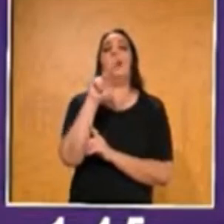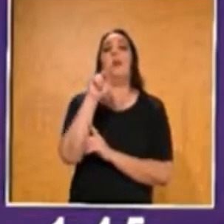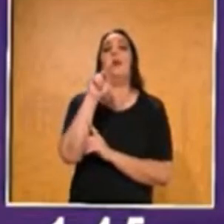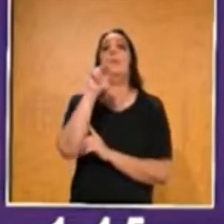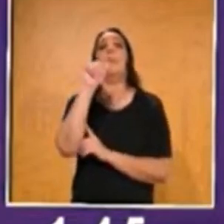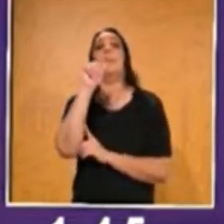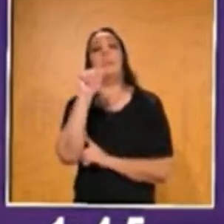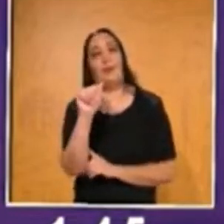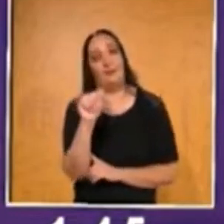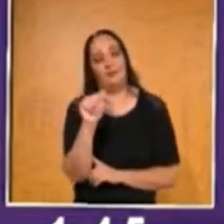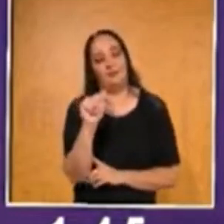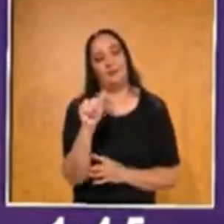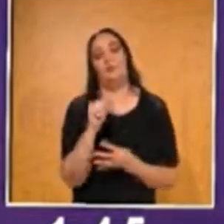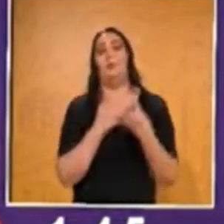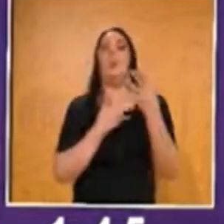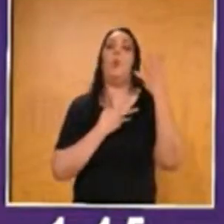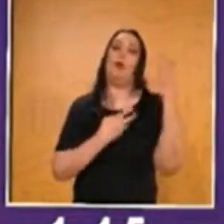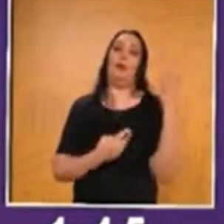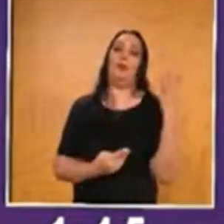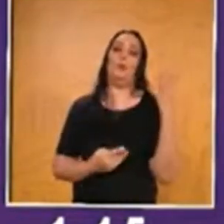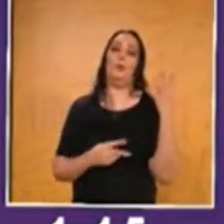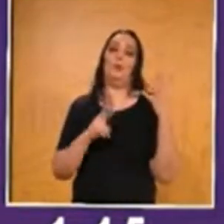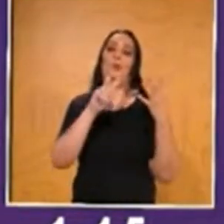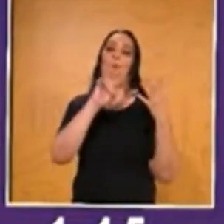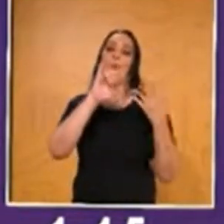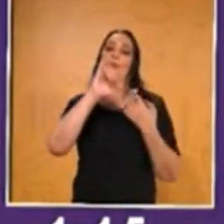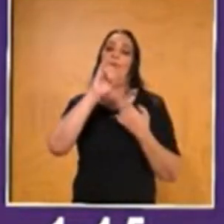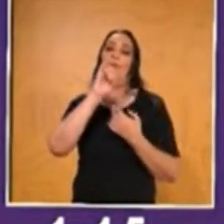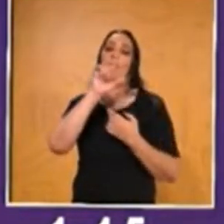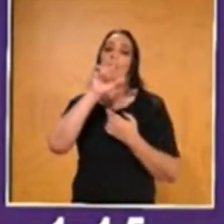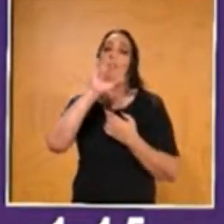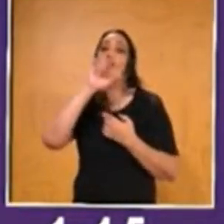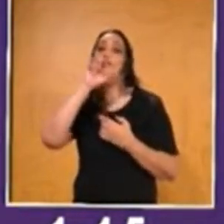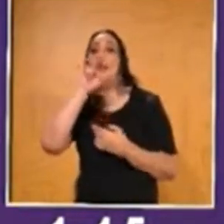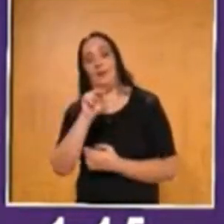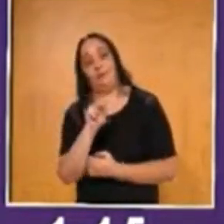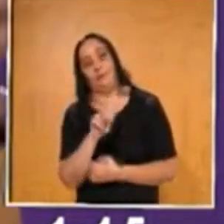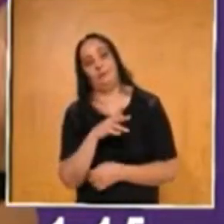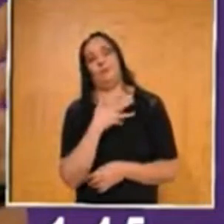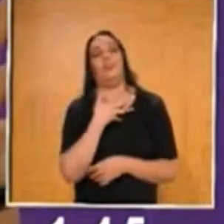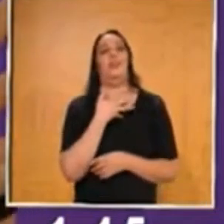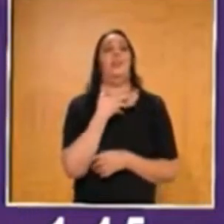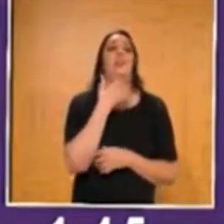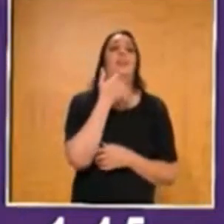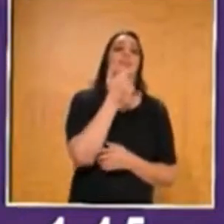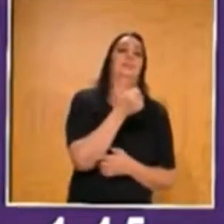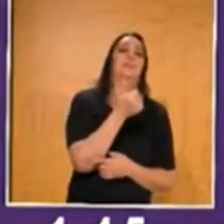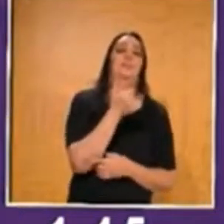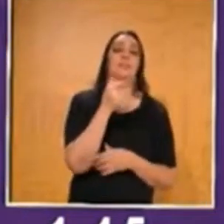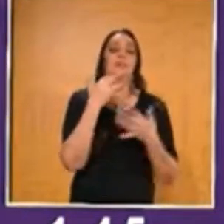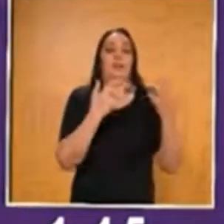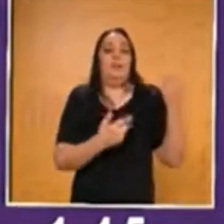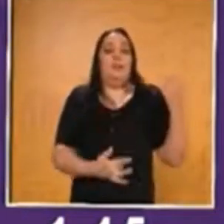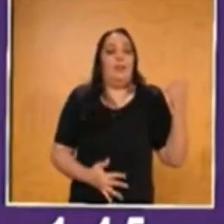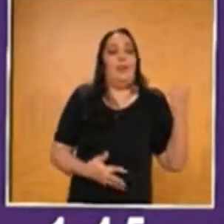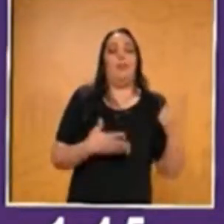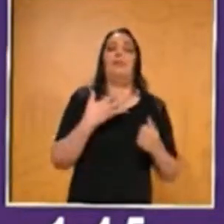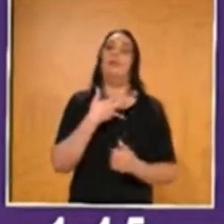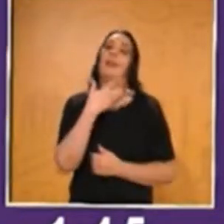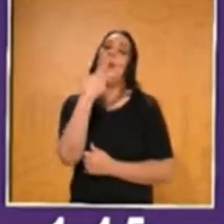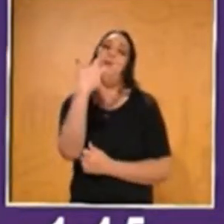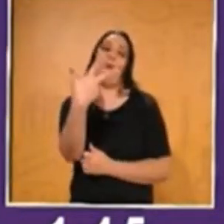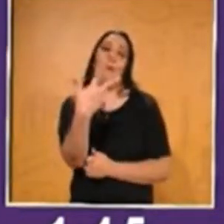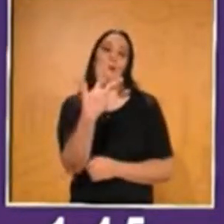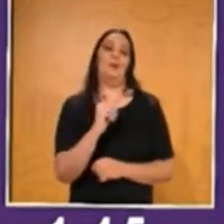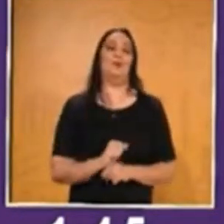Arpa. Cuatro. Y luego guitarra y demás, ahí cuenten las letras. Cada uno tiene la